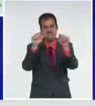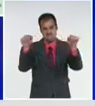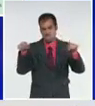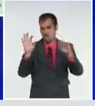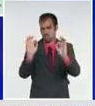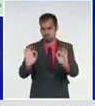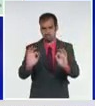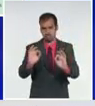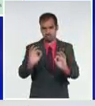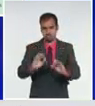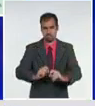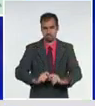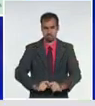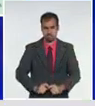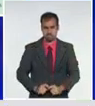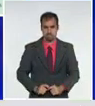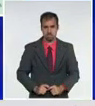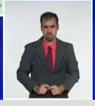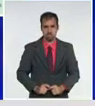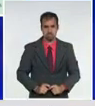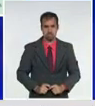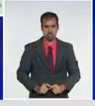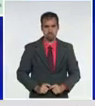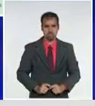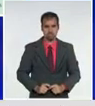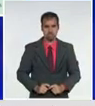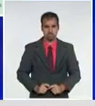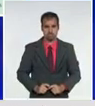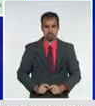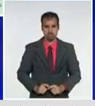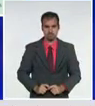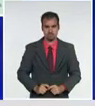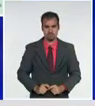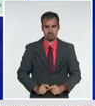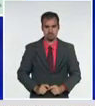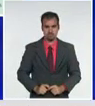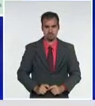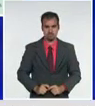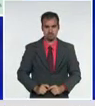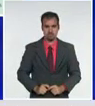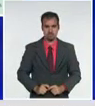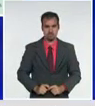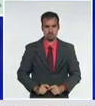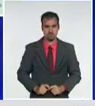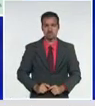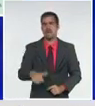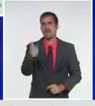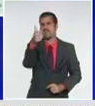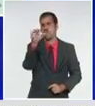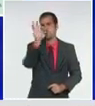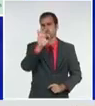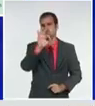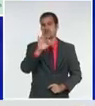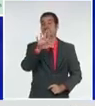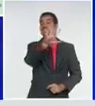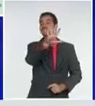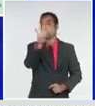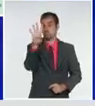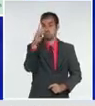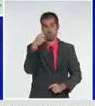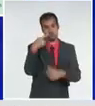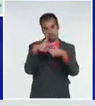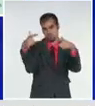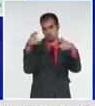la dispersión que abarca sus 15 municipios. Ayer, 10 de octubre, con 54, la cifra mayor.